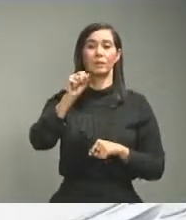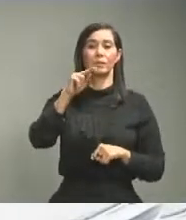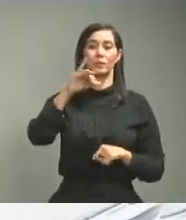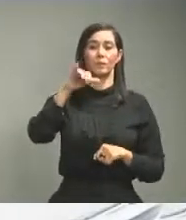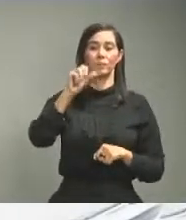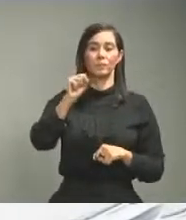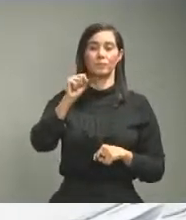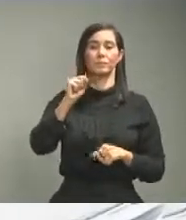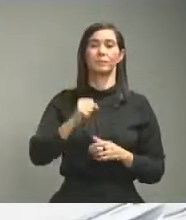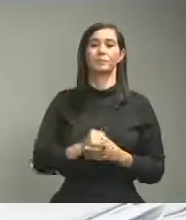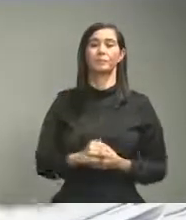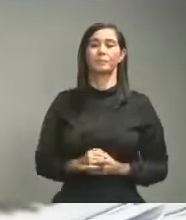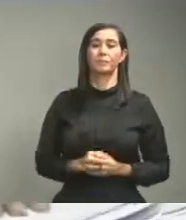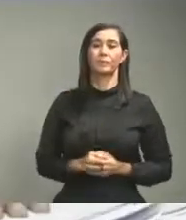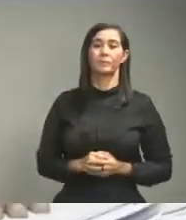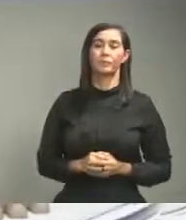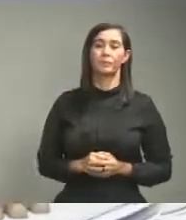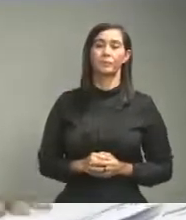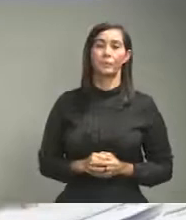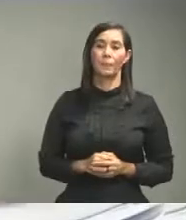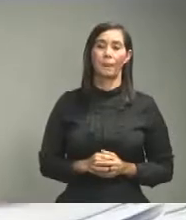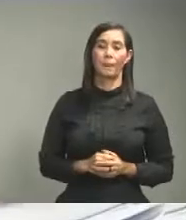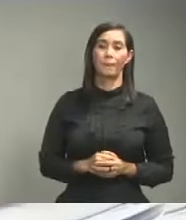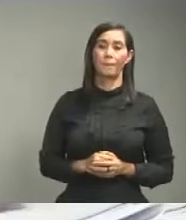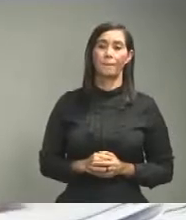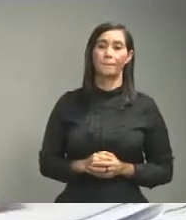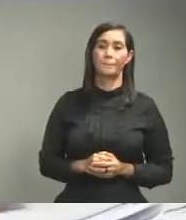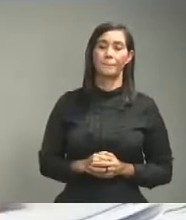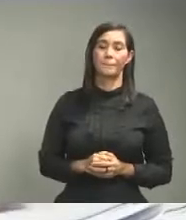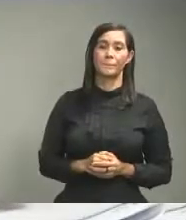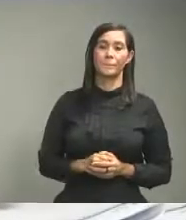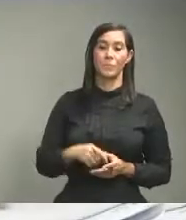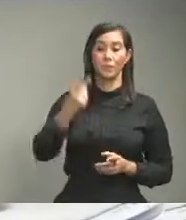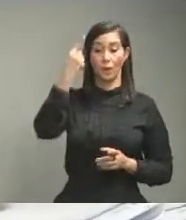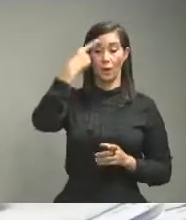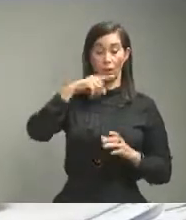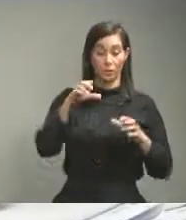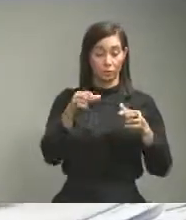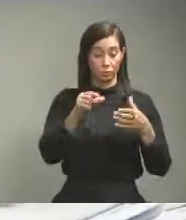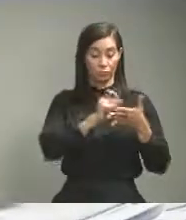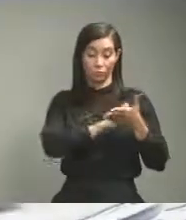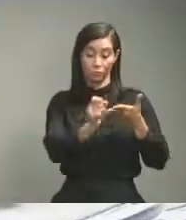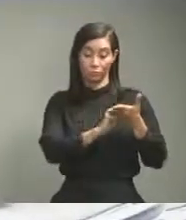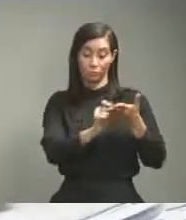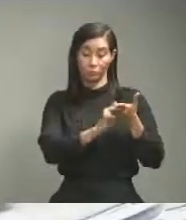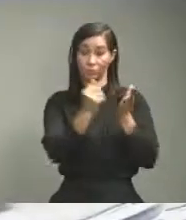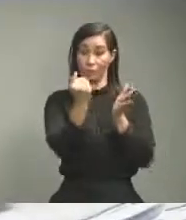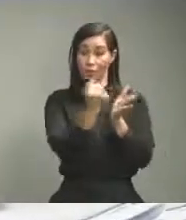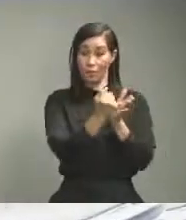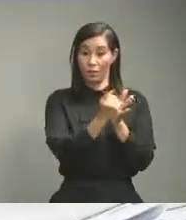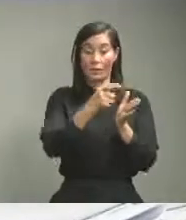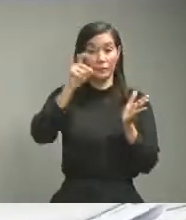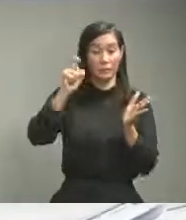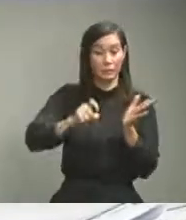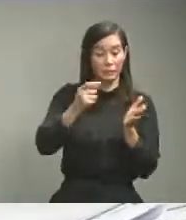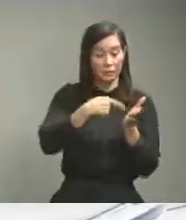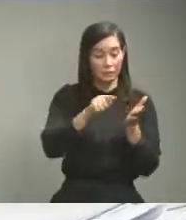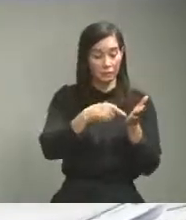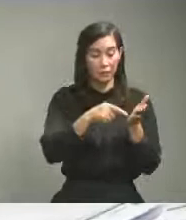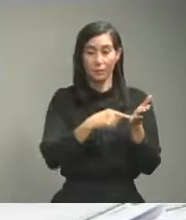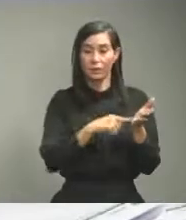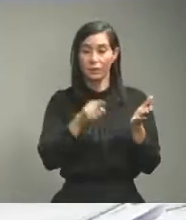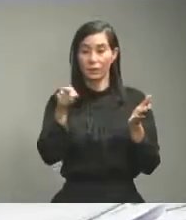entonces por eso en los archivos y las estadísticas tiene que figurar allá